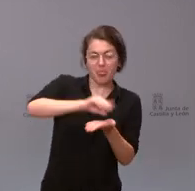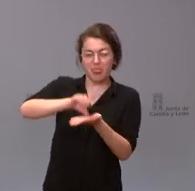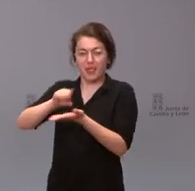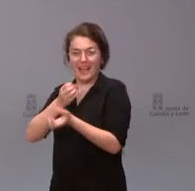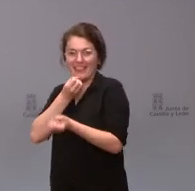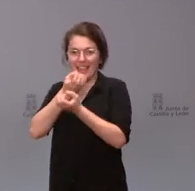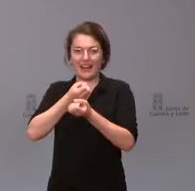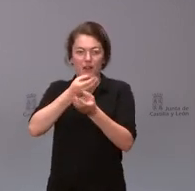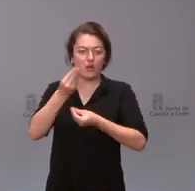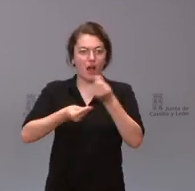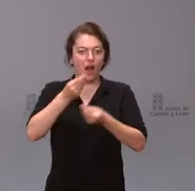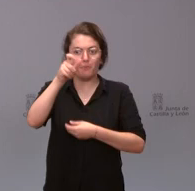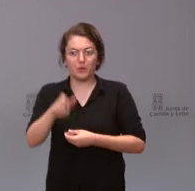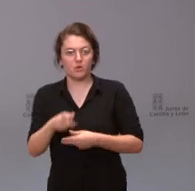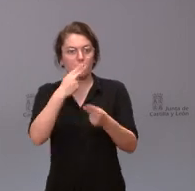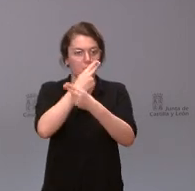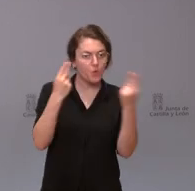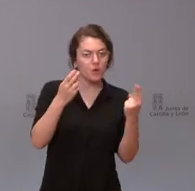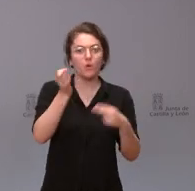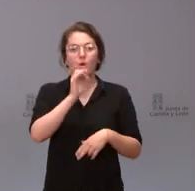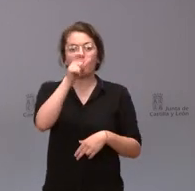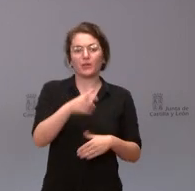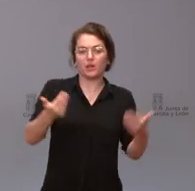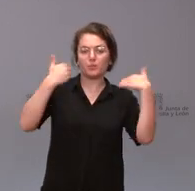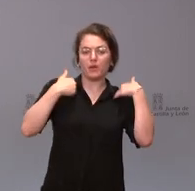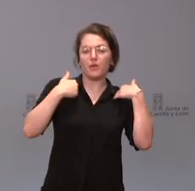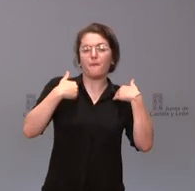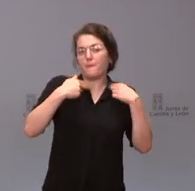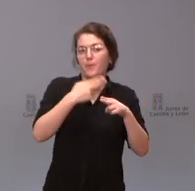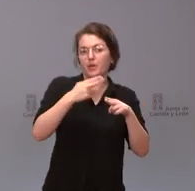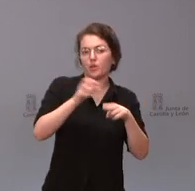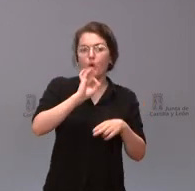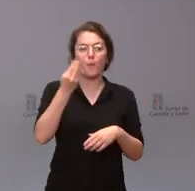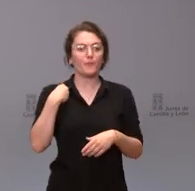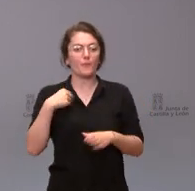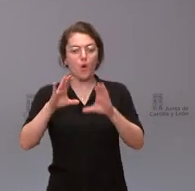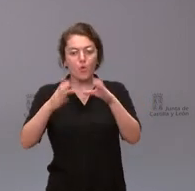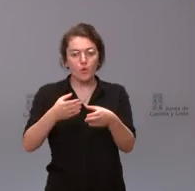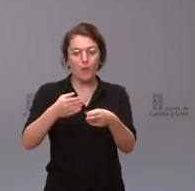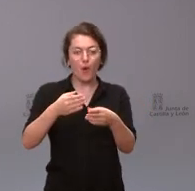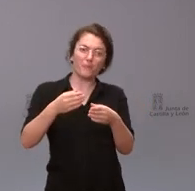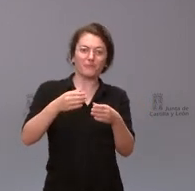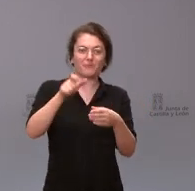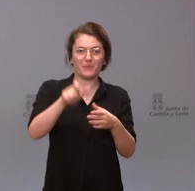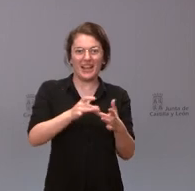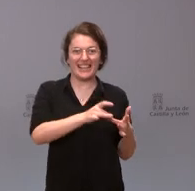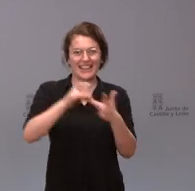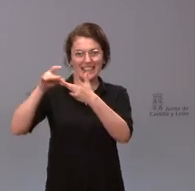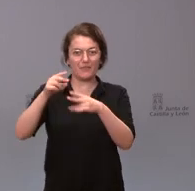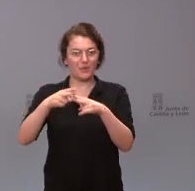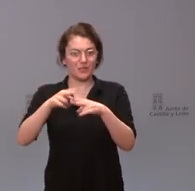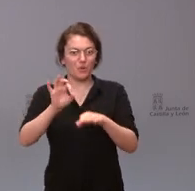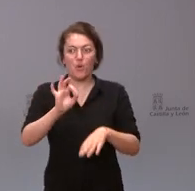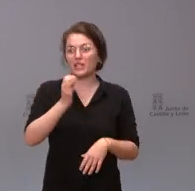responsable público cualquier responsable político cualquier líder en Castilla y León de un partido político y si además este partido político es